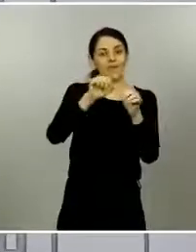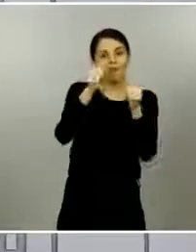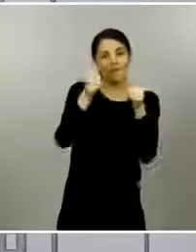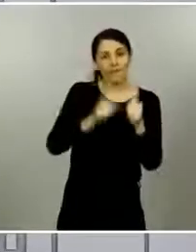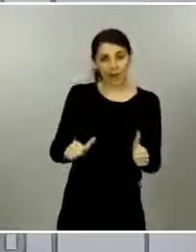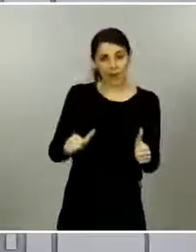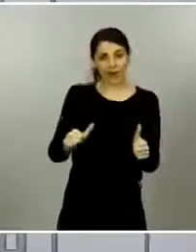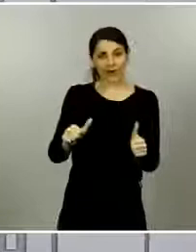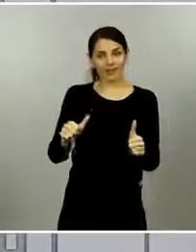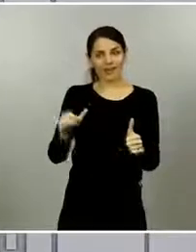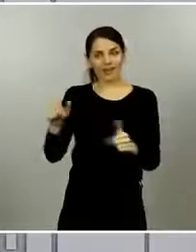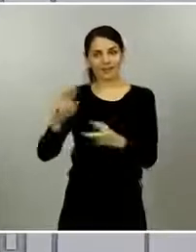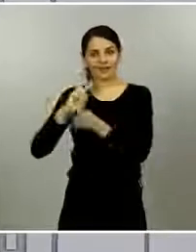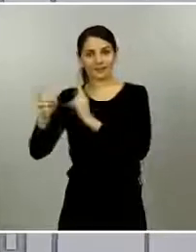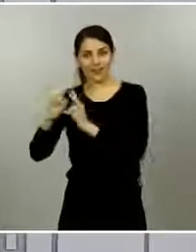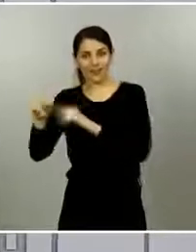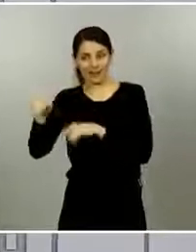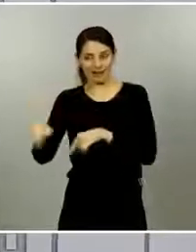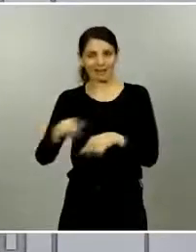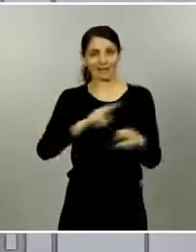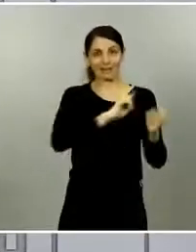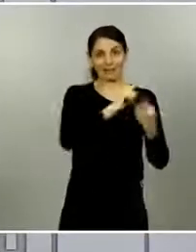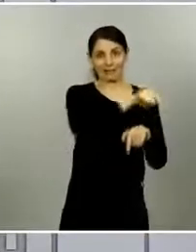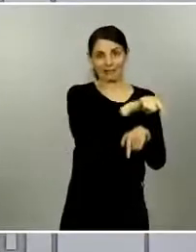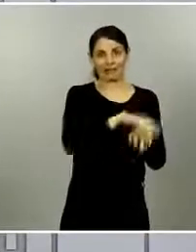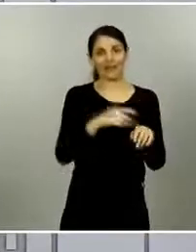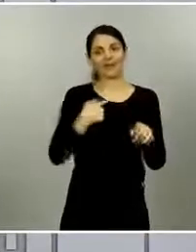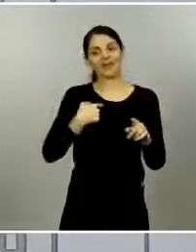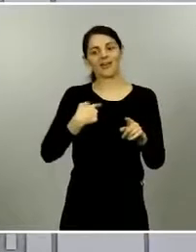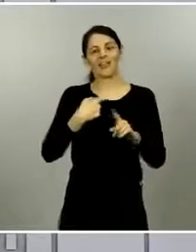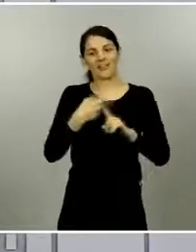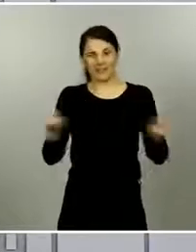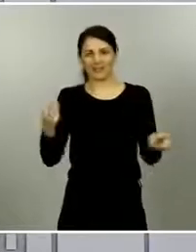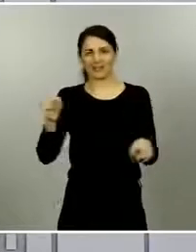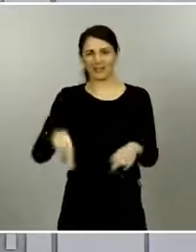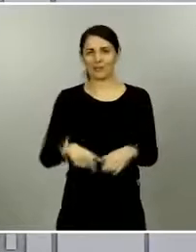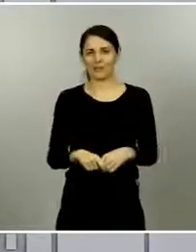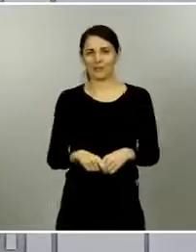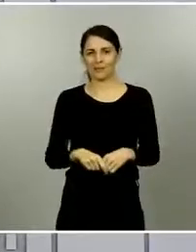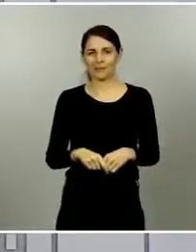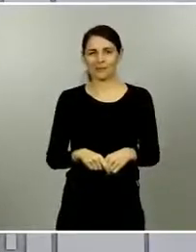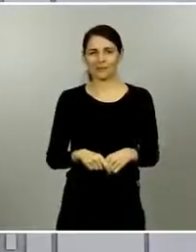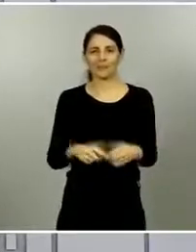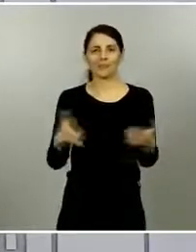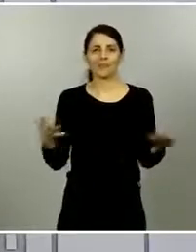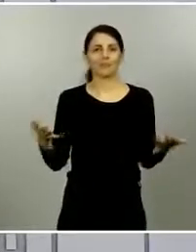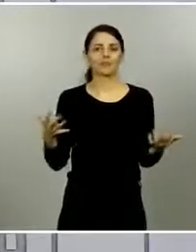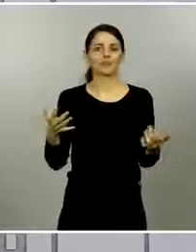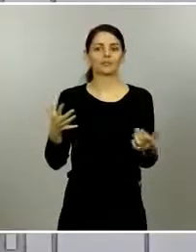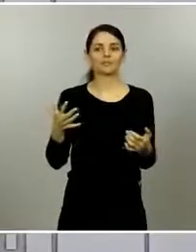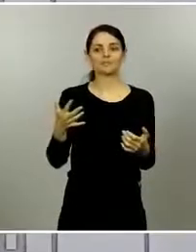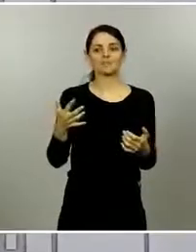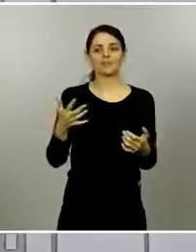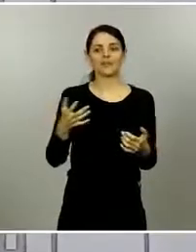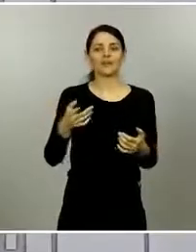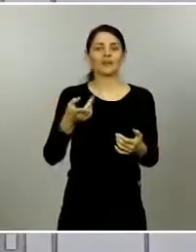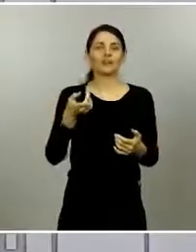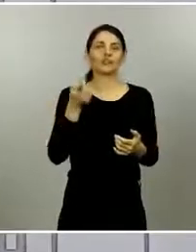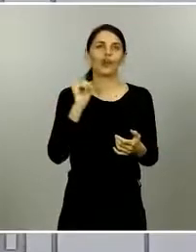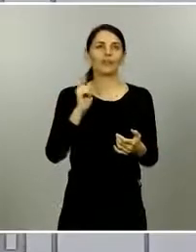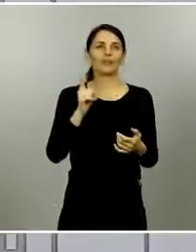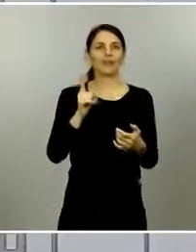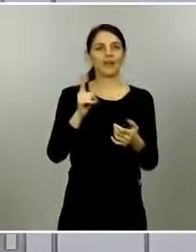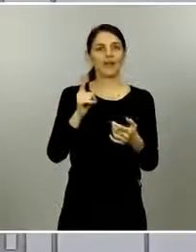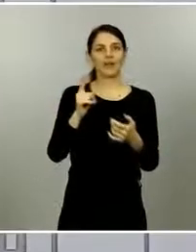en la que se ha tenido que responder y la evolución de la epidemia también ha sido diferente las razones no están tan solo